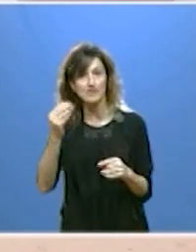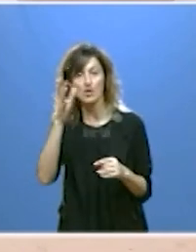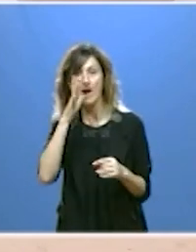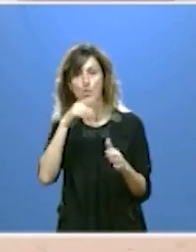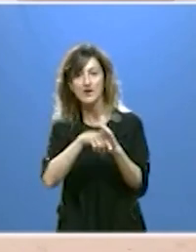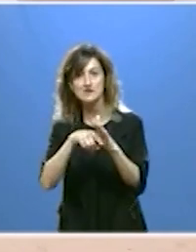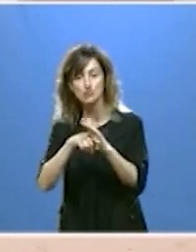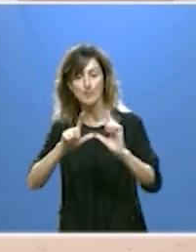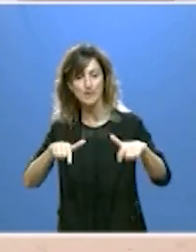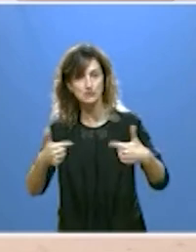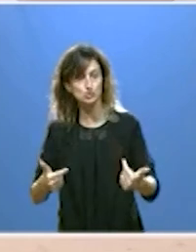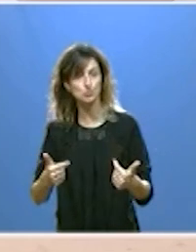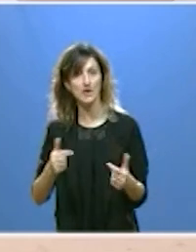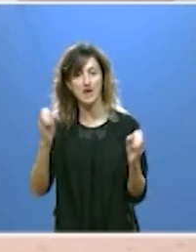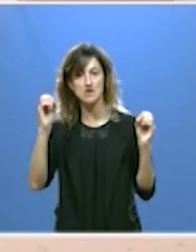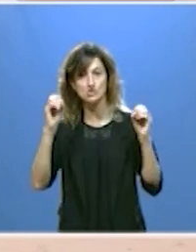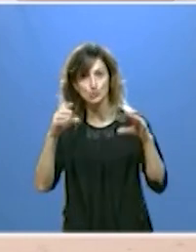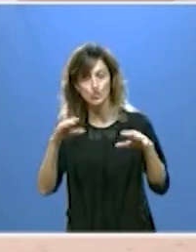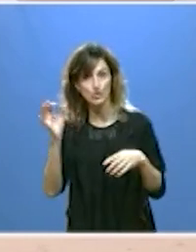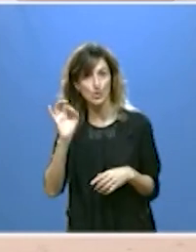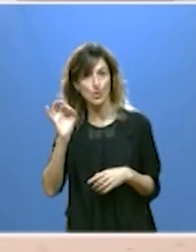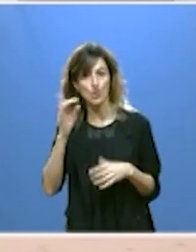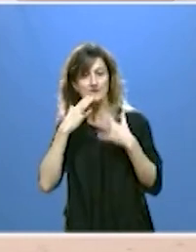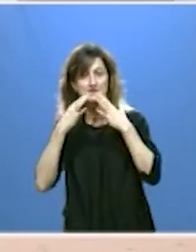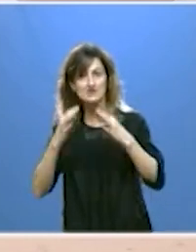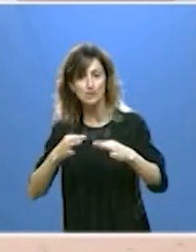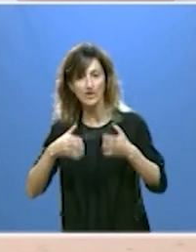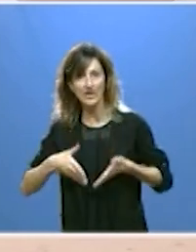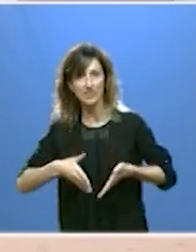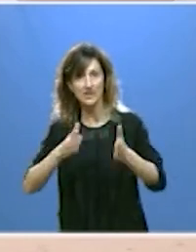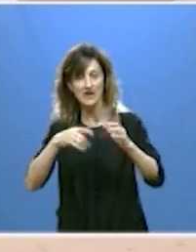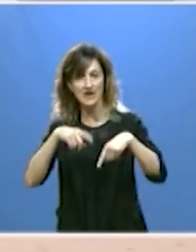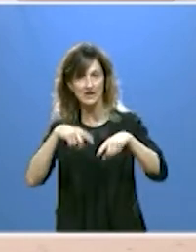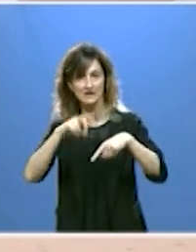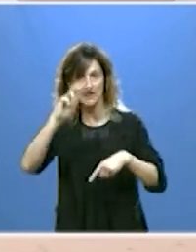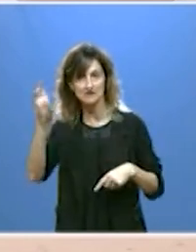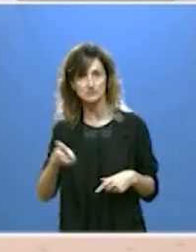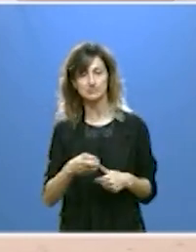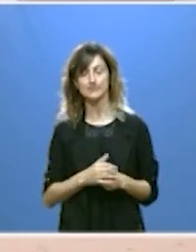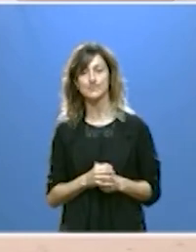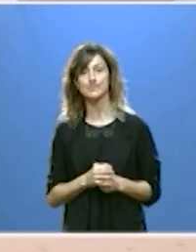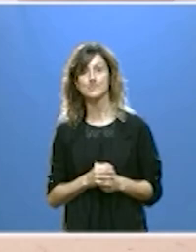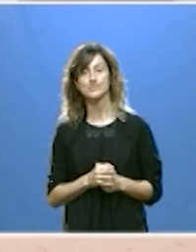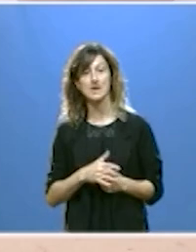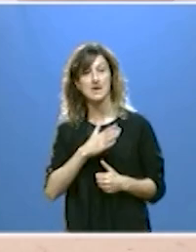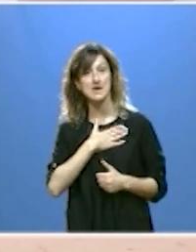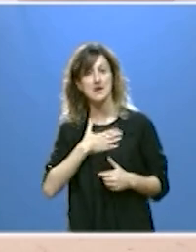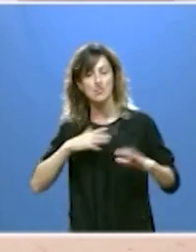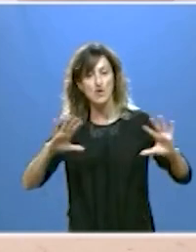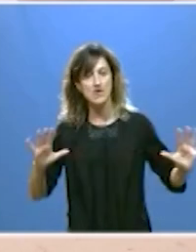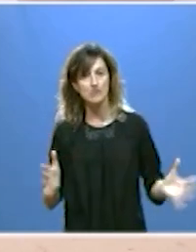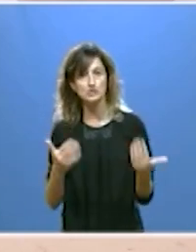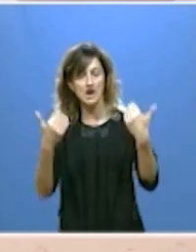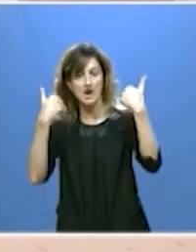de los residuos de la iluminación o de la seguridad de las carreteras entre otros y queremos impulsar las